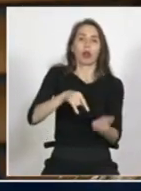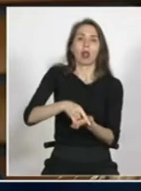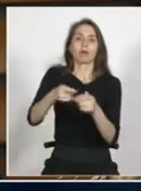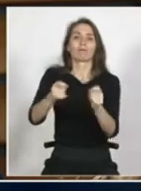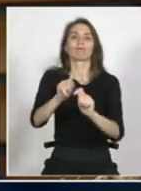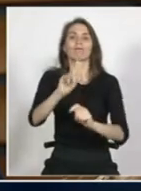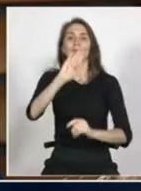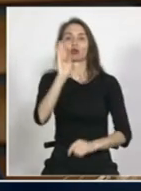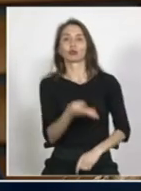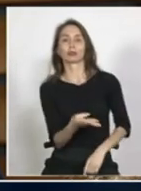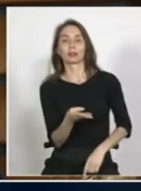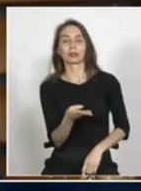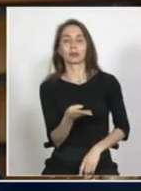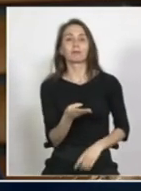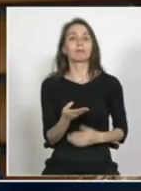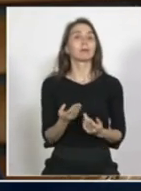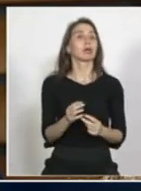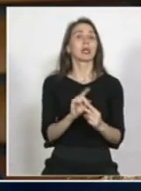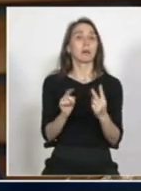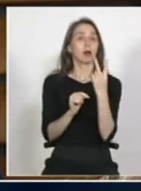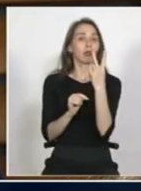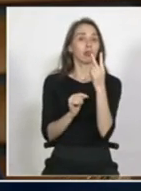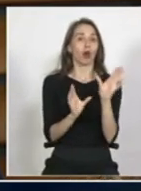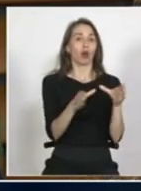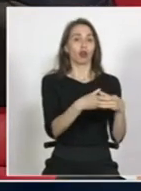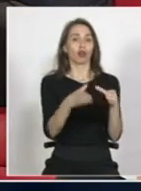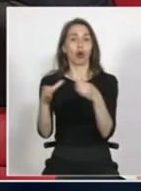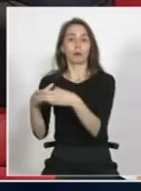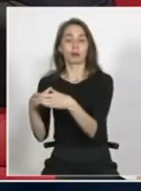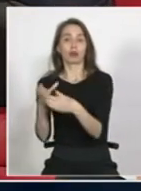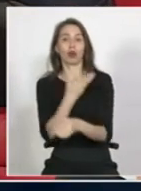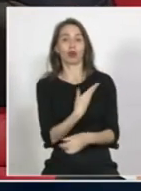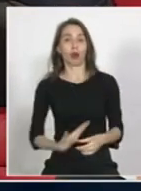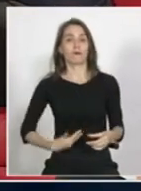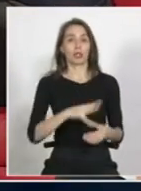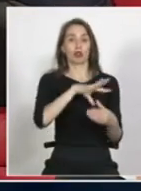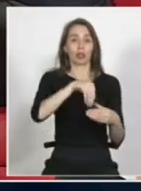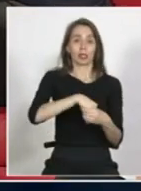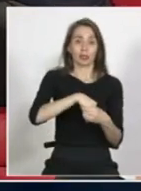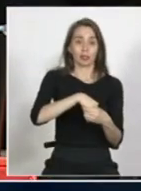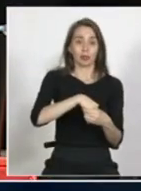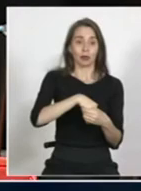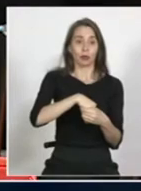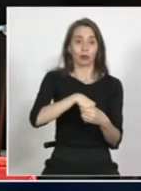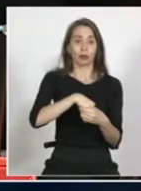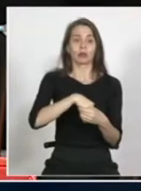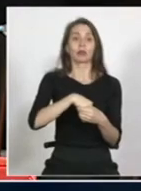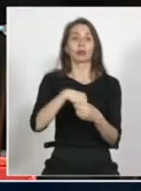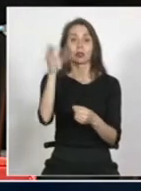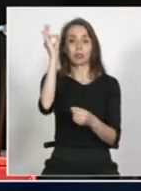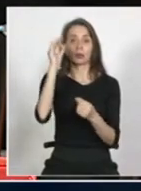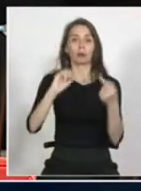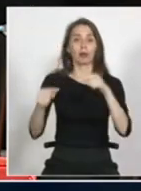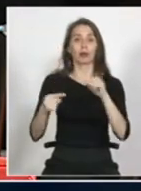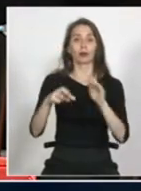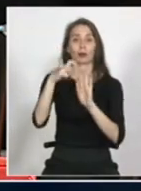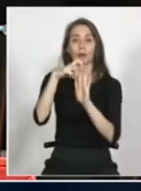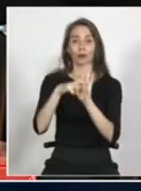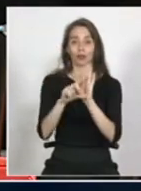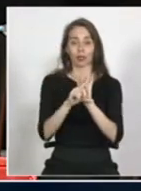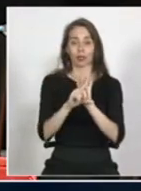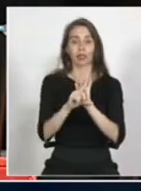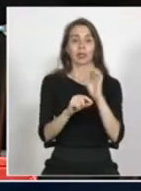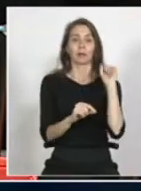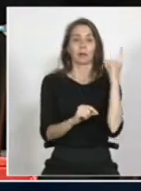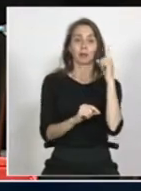hemos tenido solamente dos comisiones de gobierno interior para entrar en la discusión de este proyecto y en la segunda,